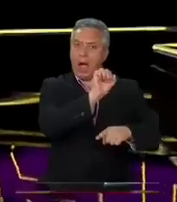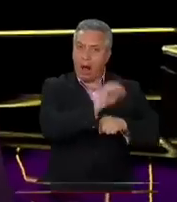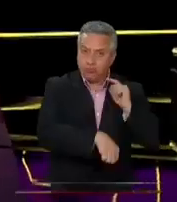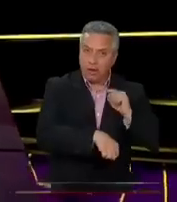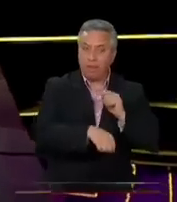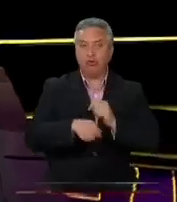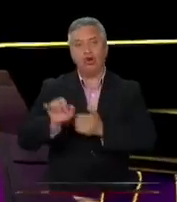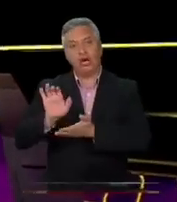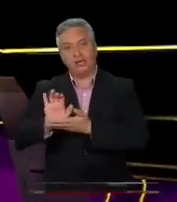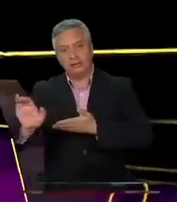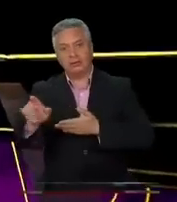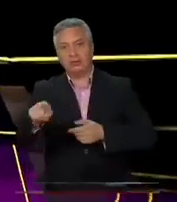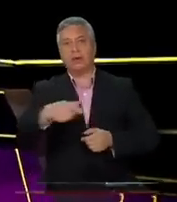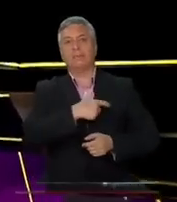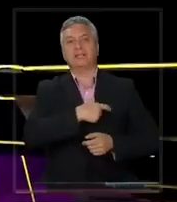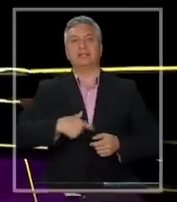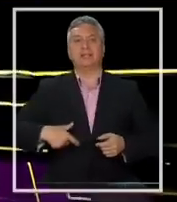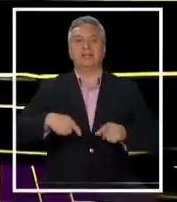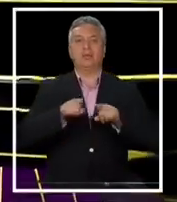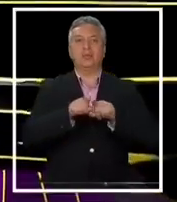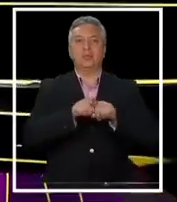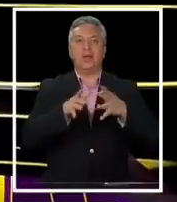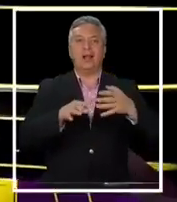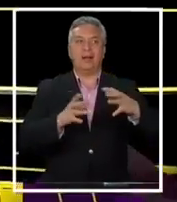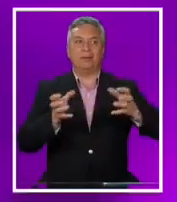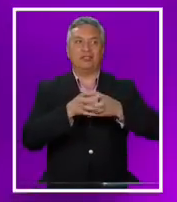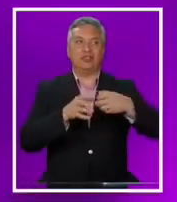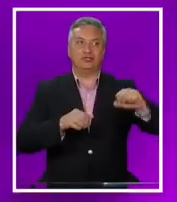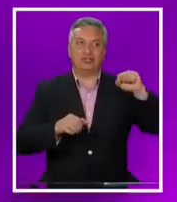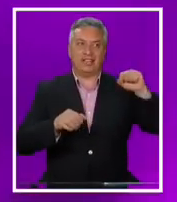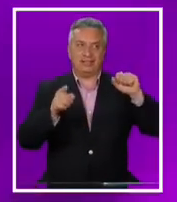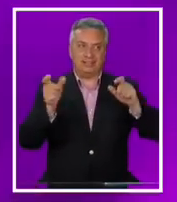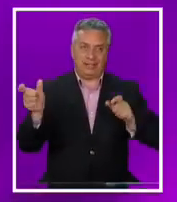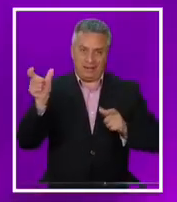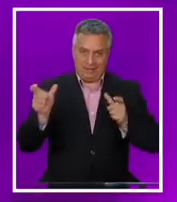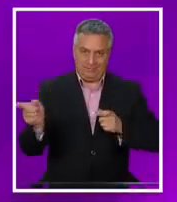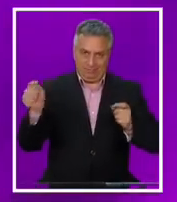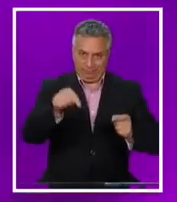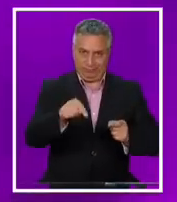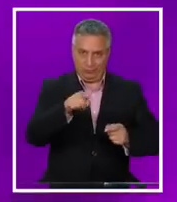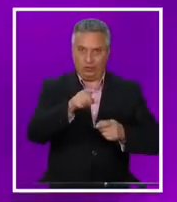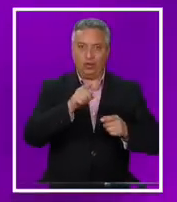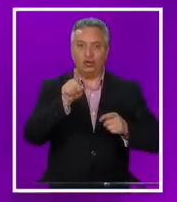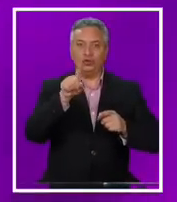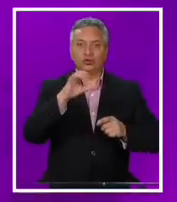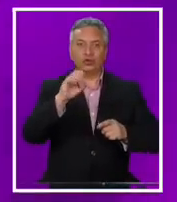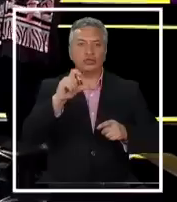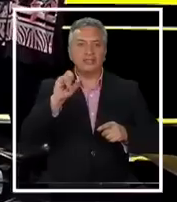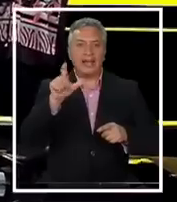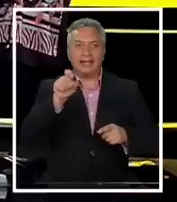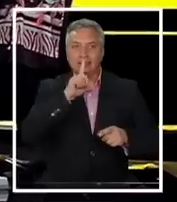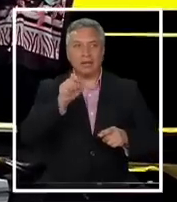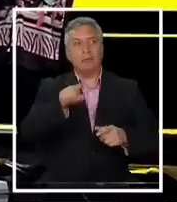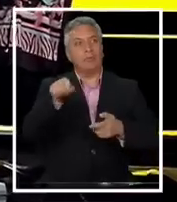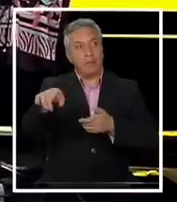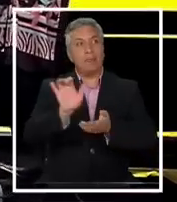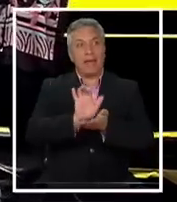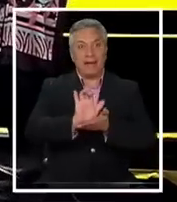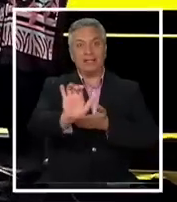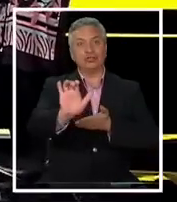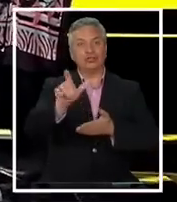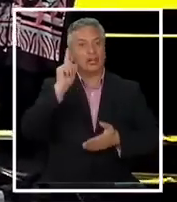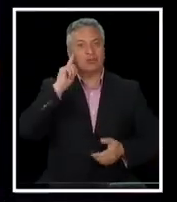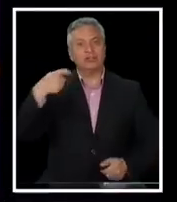presidenta del Partido Socialista, Paulina Godano. Paulina, buenas noches, gracias por estar aquí. Buenas noches. Y la adopción rechazo, la senadora demócrata